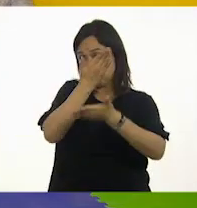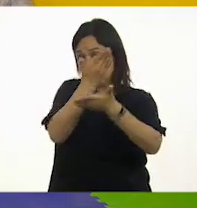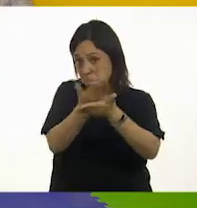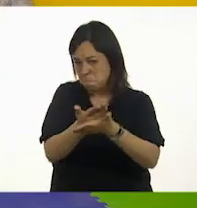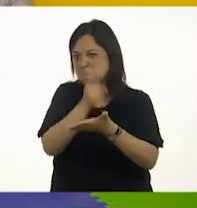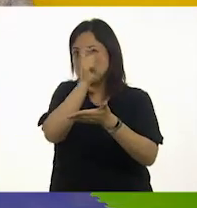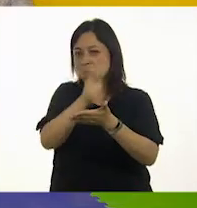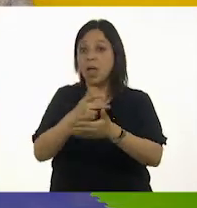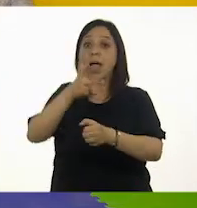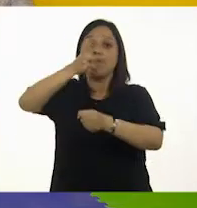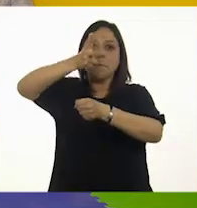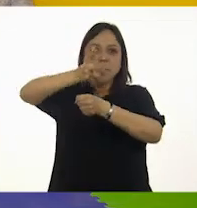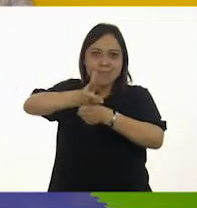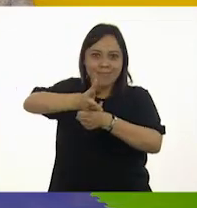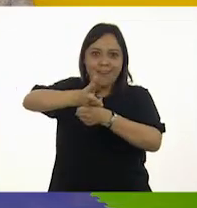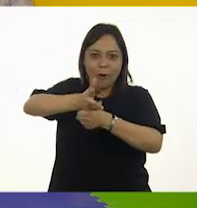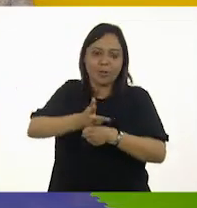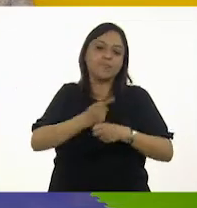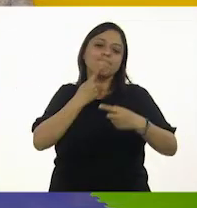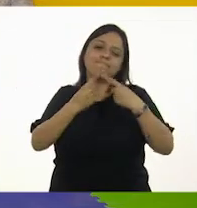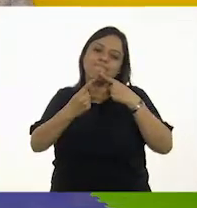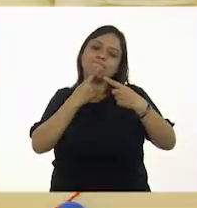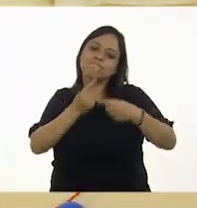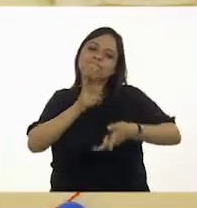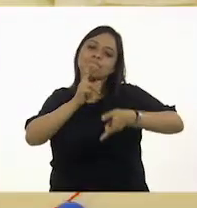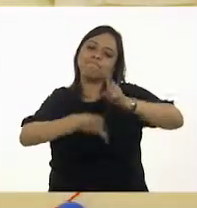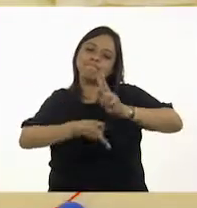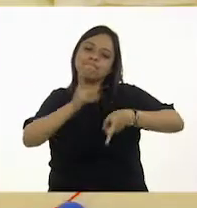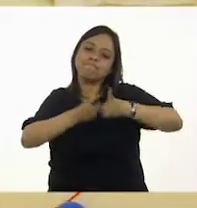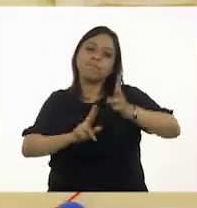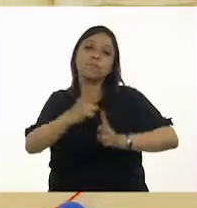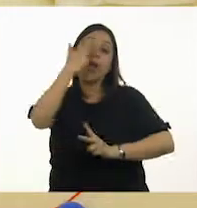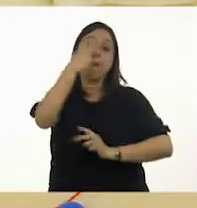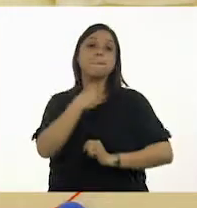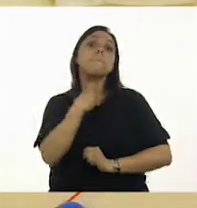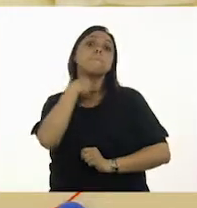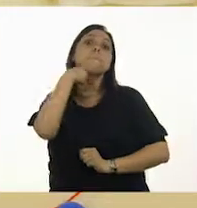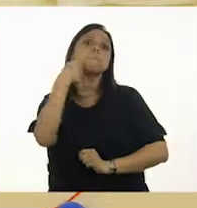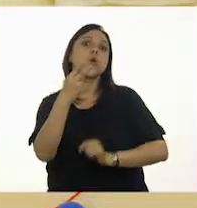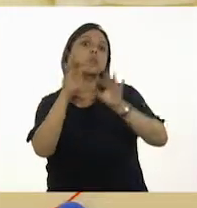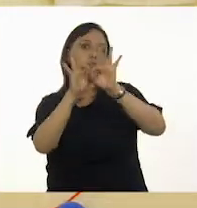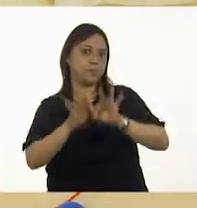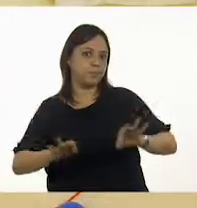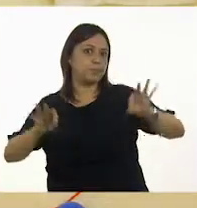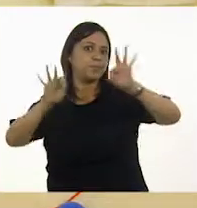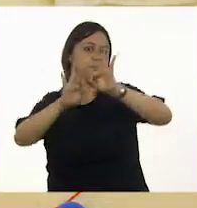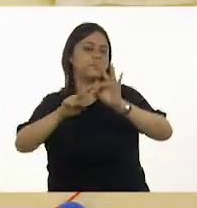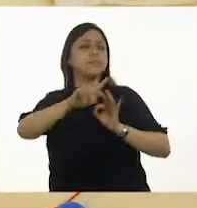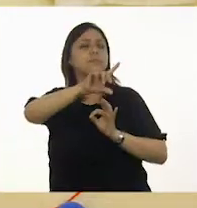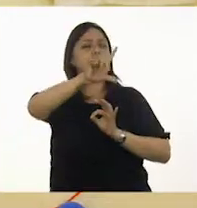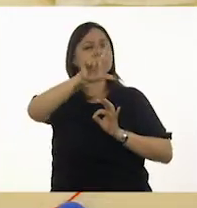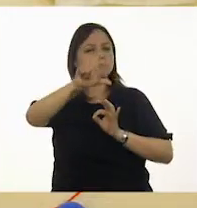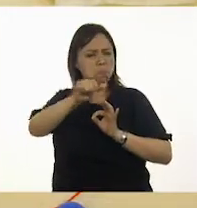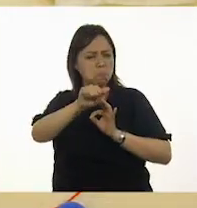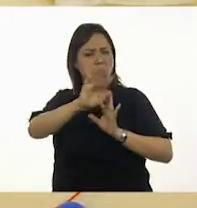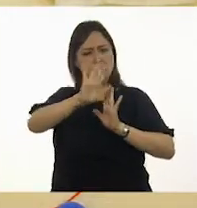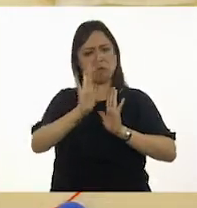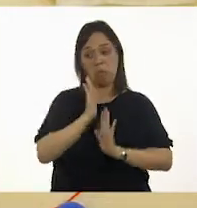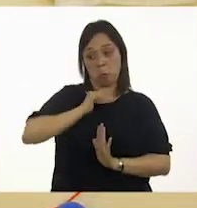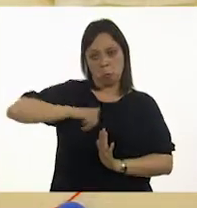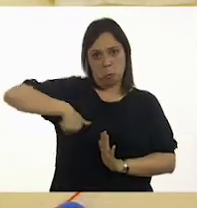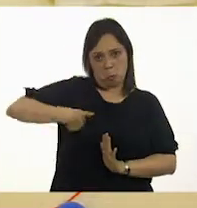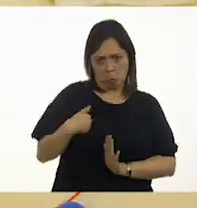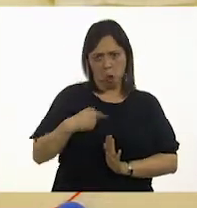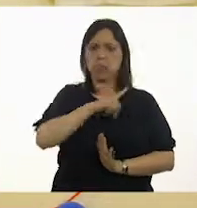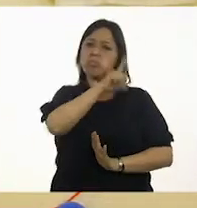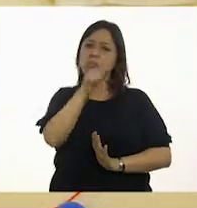recuerda que el tono de tu voz es muy importante. Luego, observa el video con muchísima atención, mira